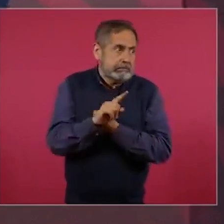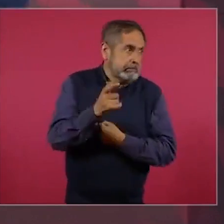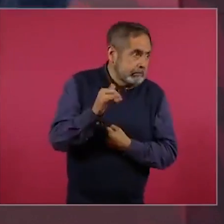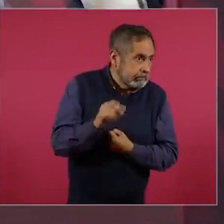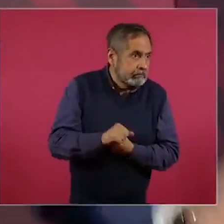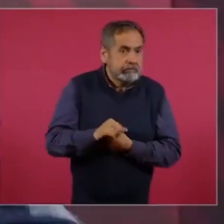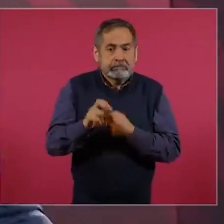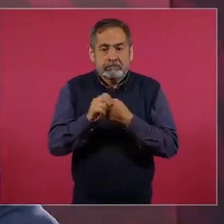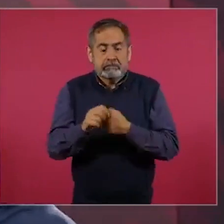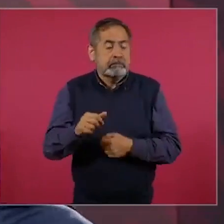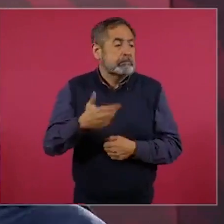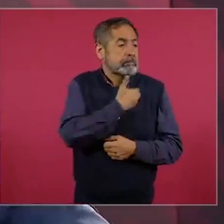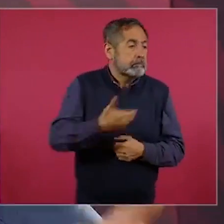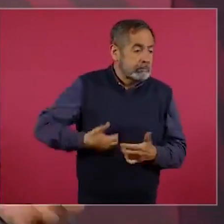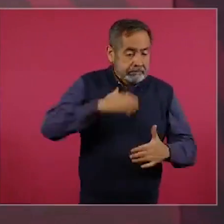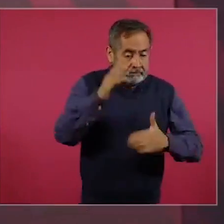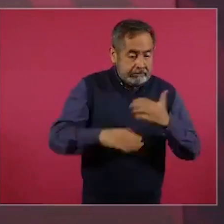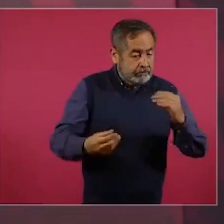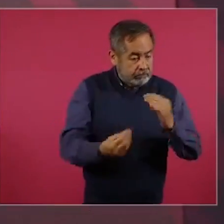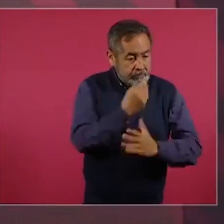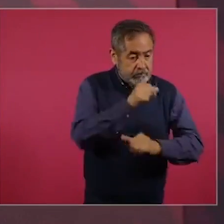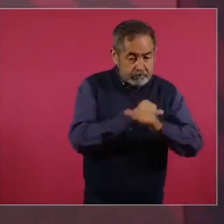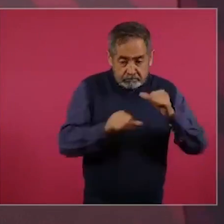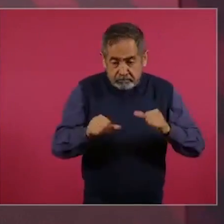Terminábamos el año crisis, crisis, crisis.